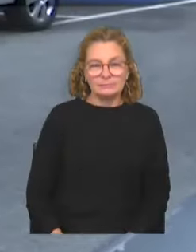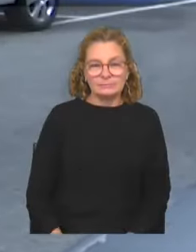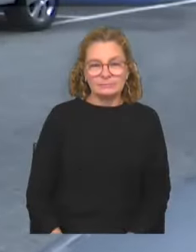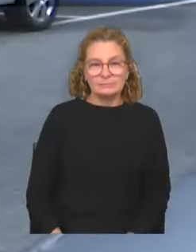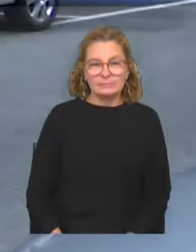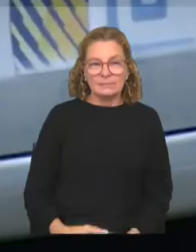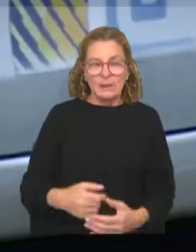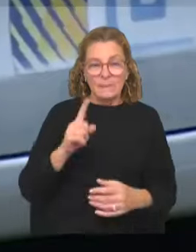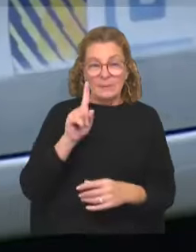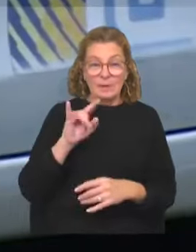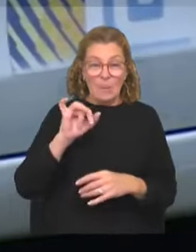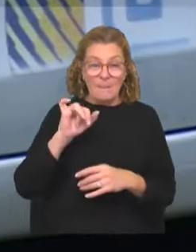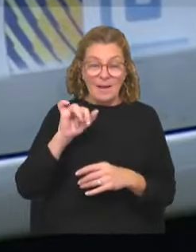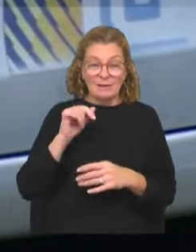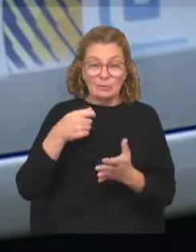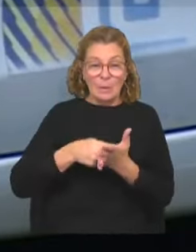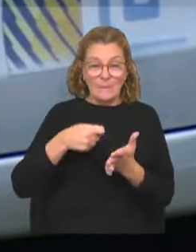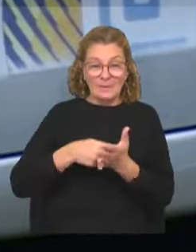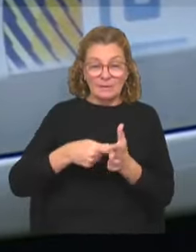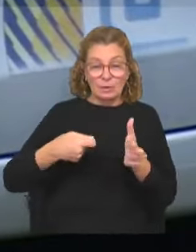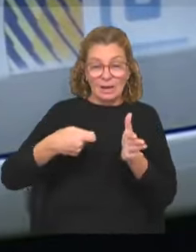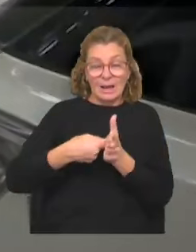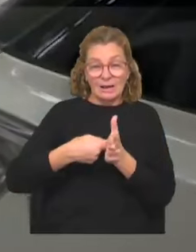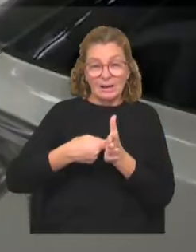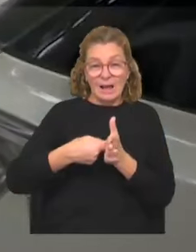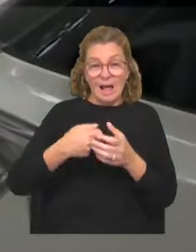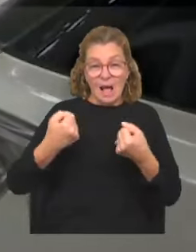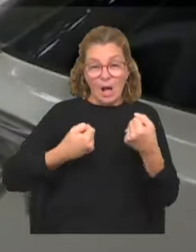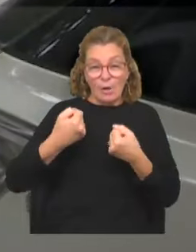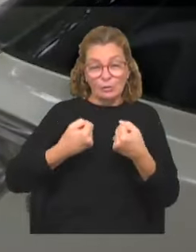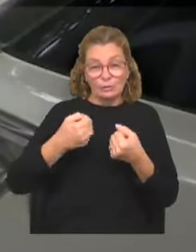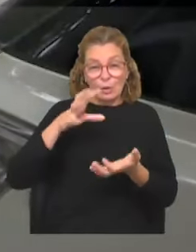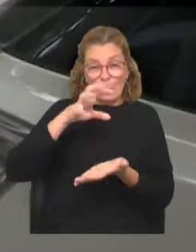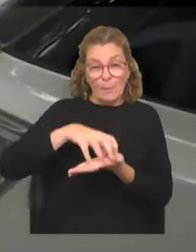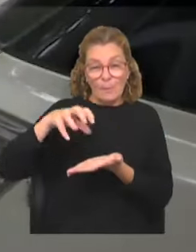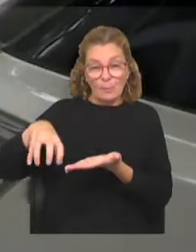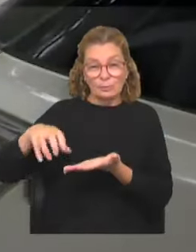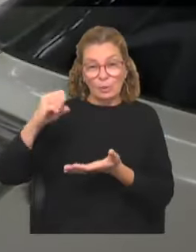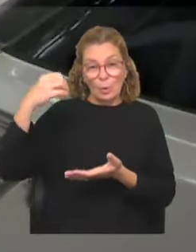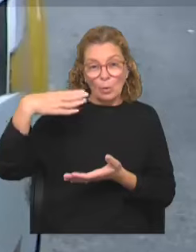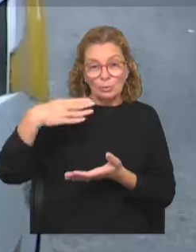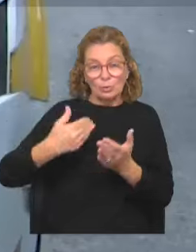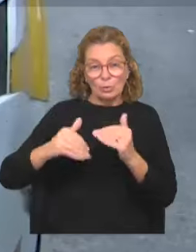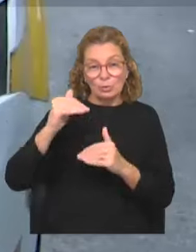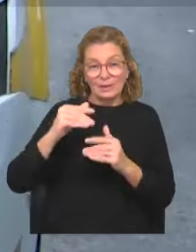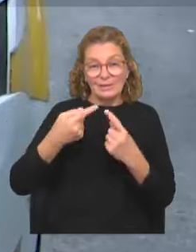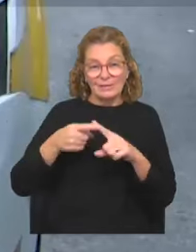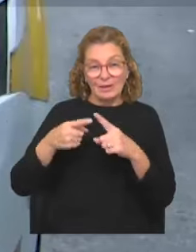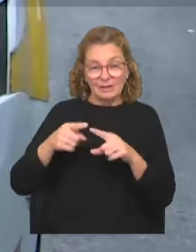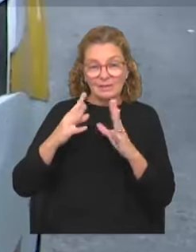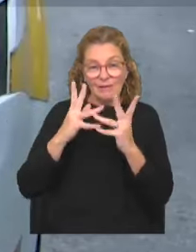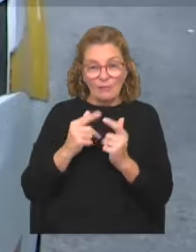A partir del primero de mayo el precio de la recarga de vehículos eléctricos en los puntos habilitados de UTE subirán según las distintas